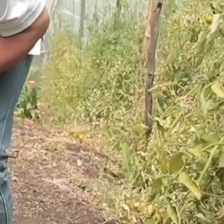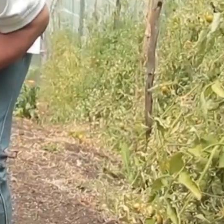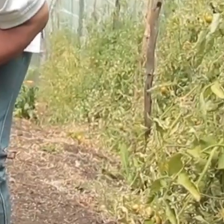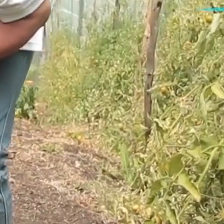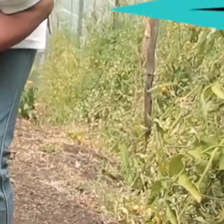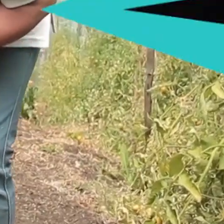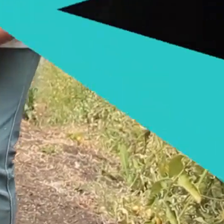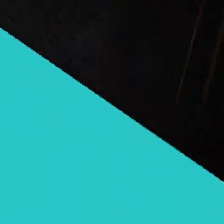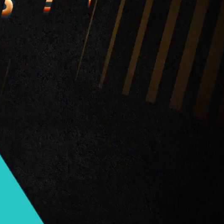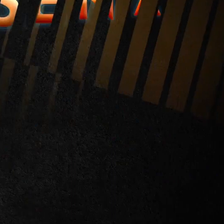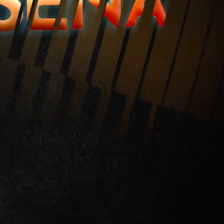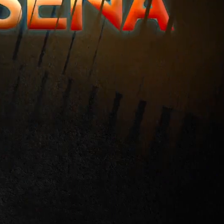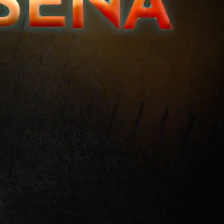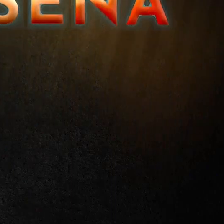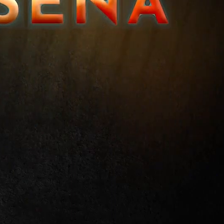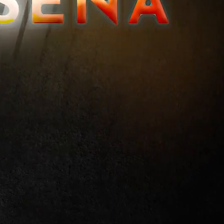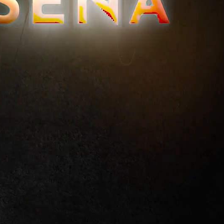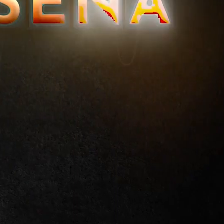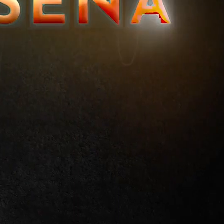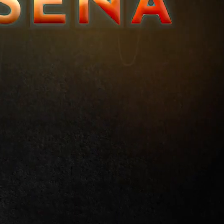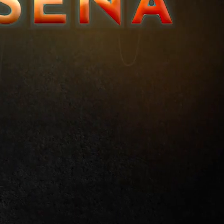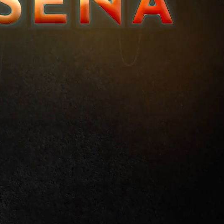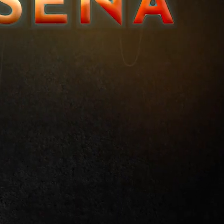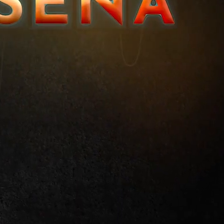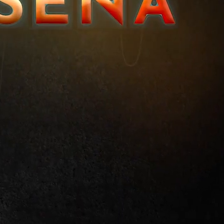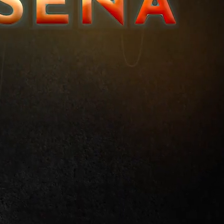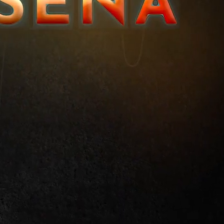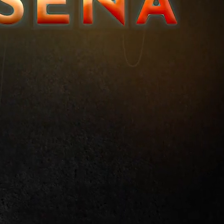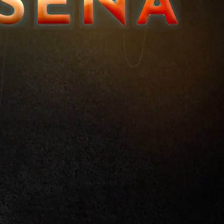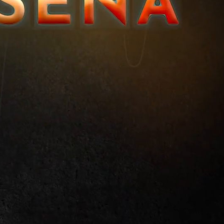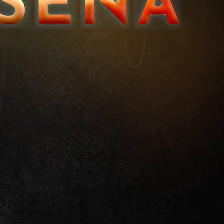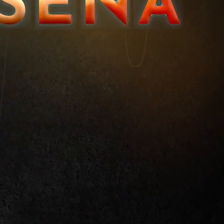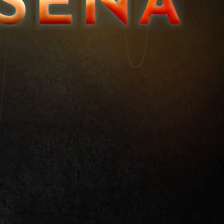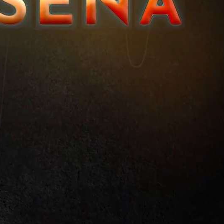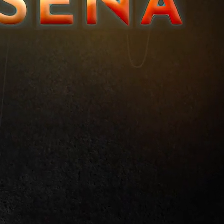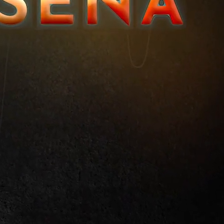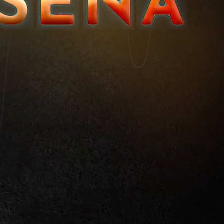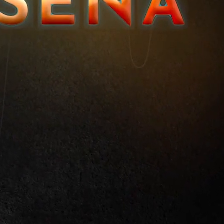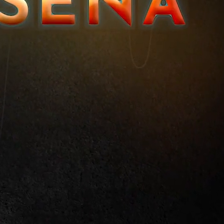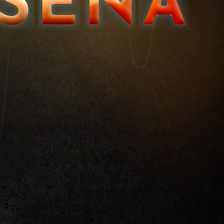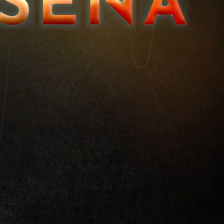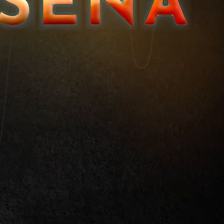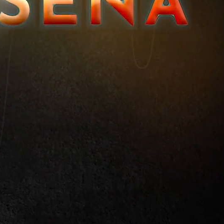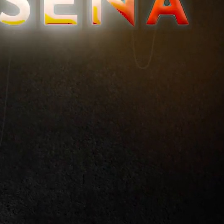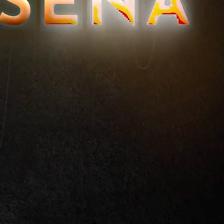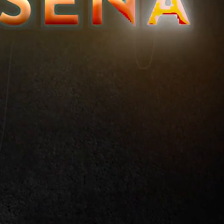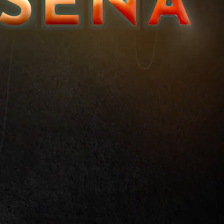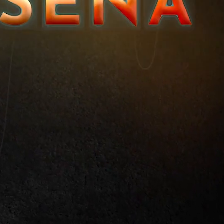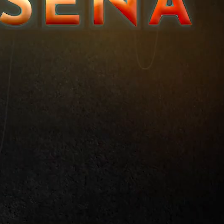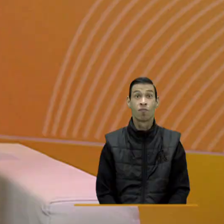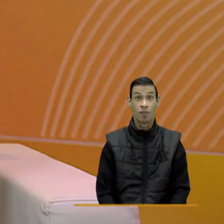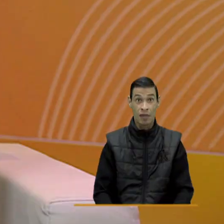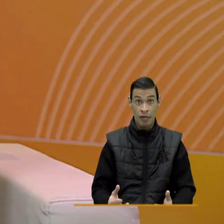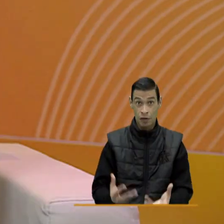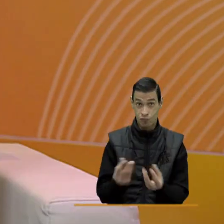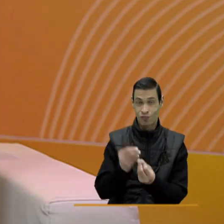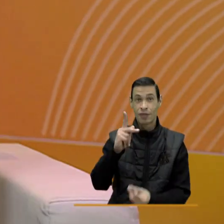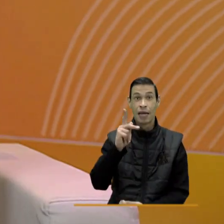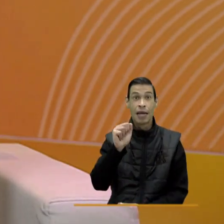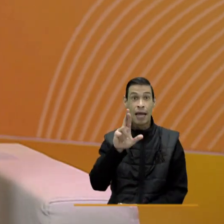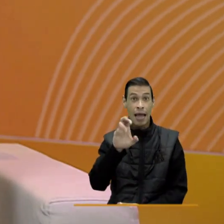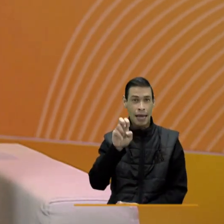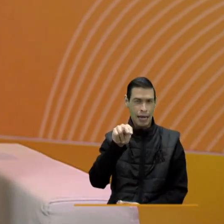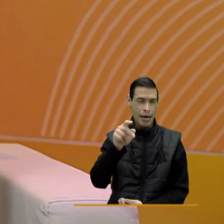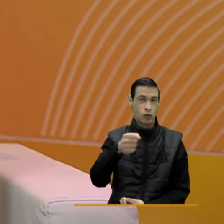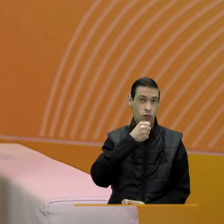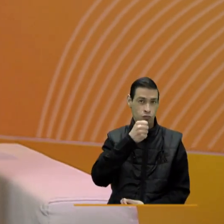Se siente bien decir que tú y decir que yo somos Hecho en el Sena. Nuestra compañera